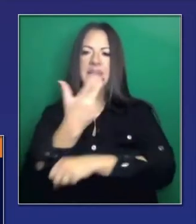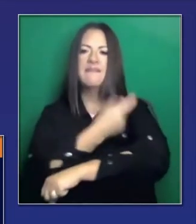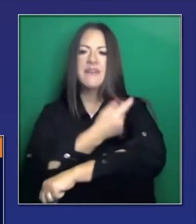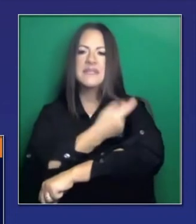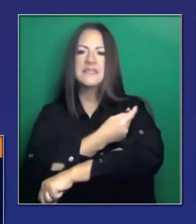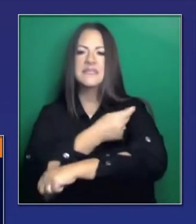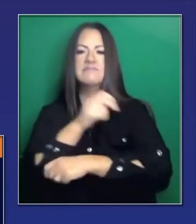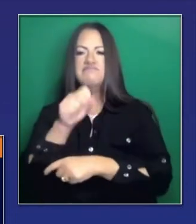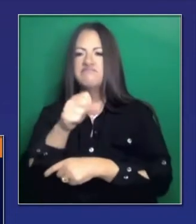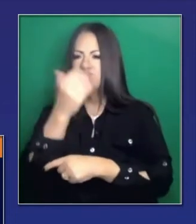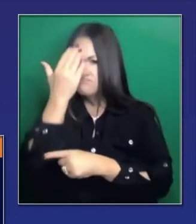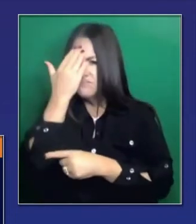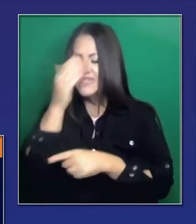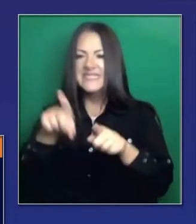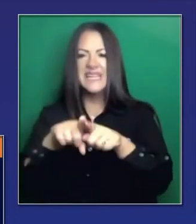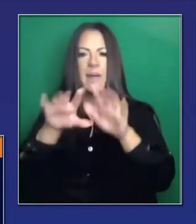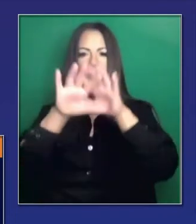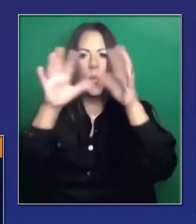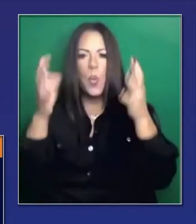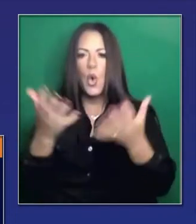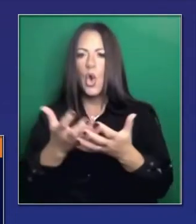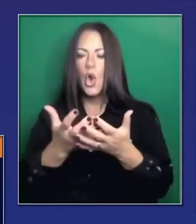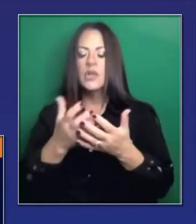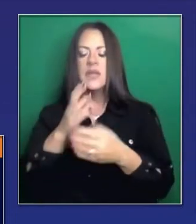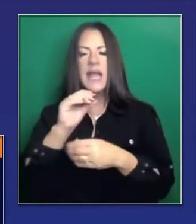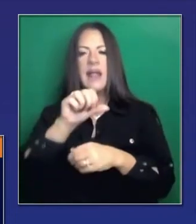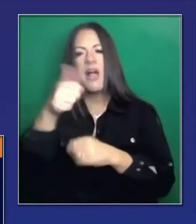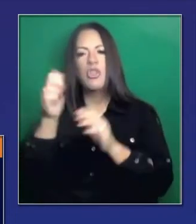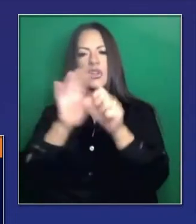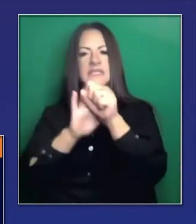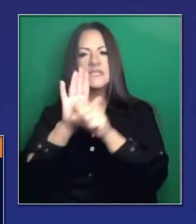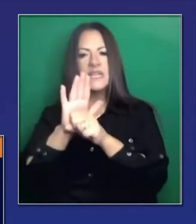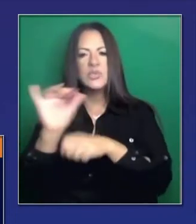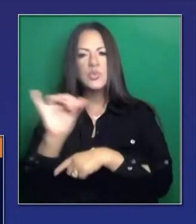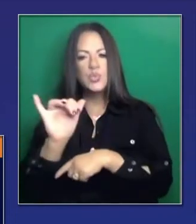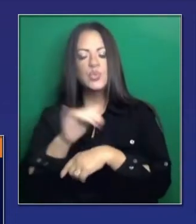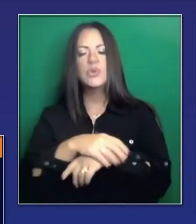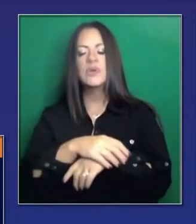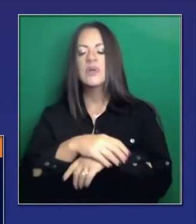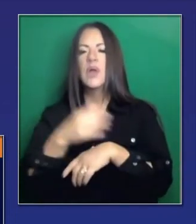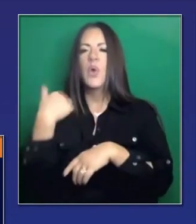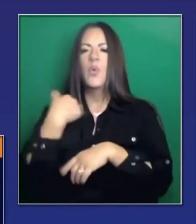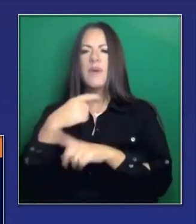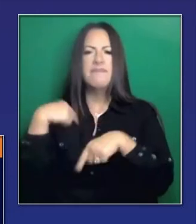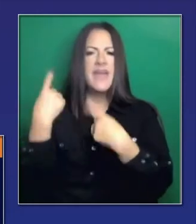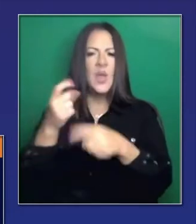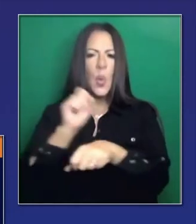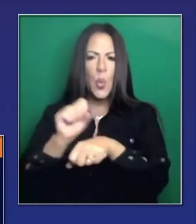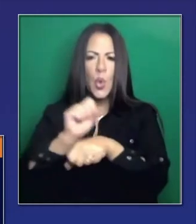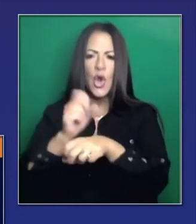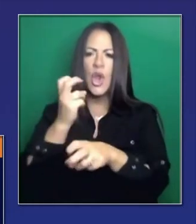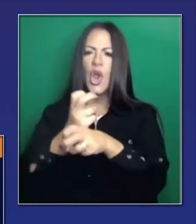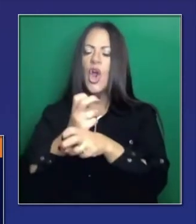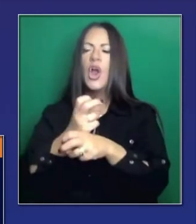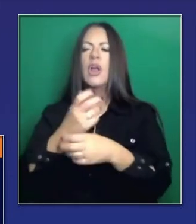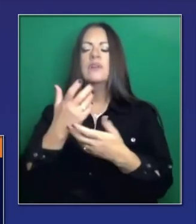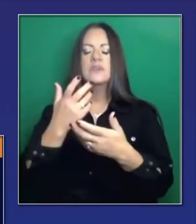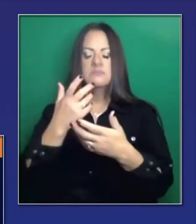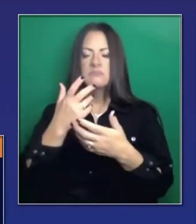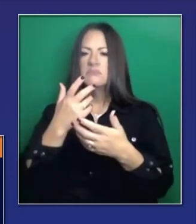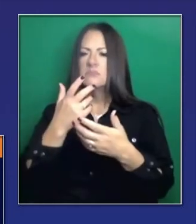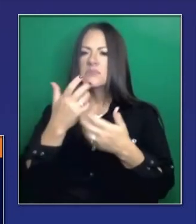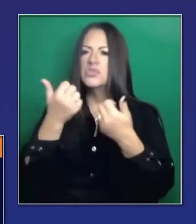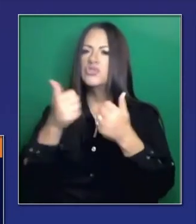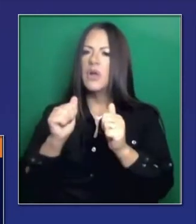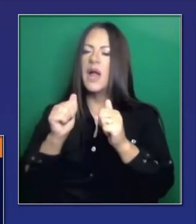en el país y es un reto para nosotros también. No es excusa, sin embargo, seguimos trabajando como en los últimos días para aumentar